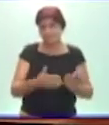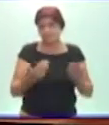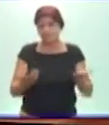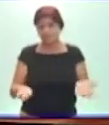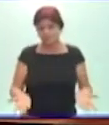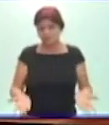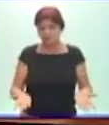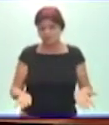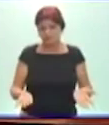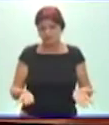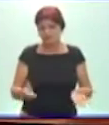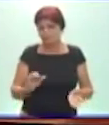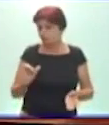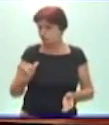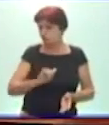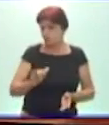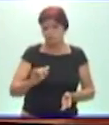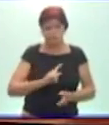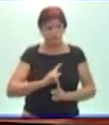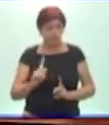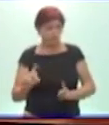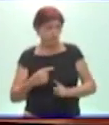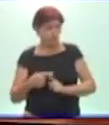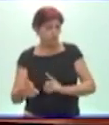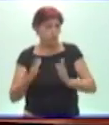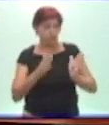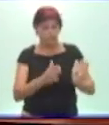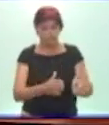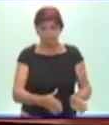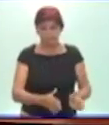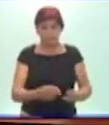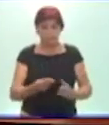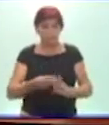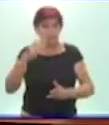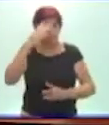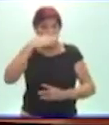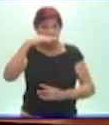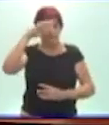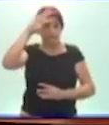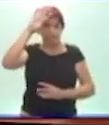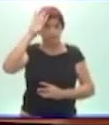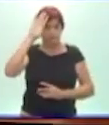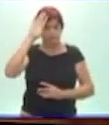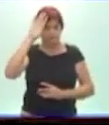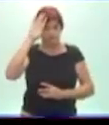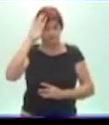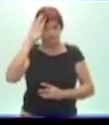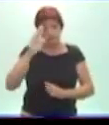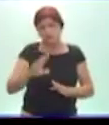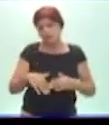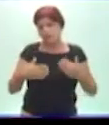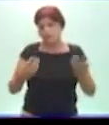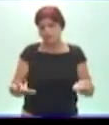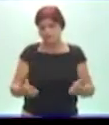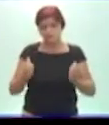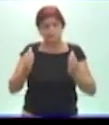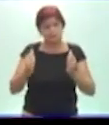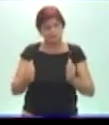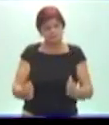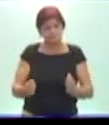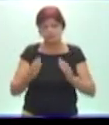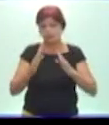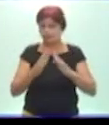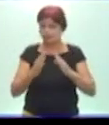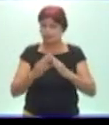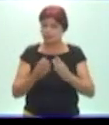totalmente atípica para todo el país, hemos permanecido mucho tiempo en casa y eso,